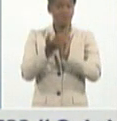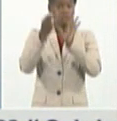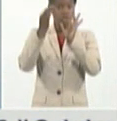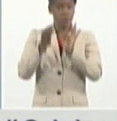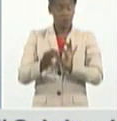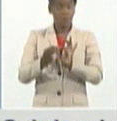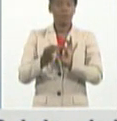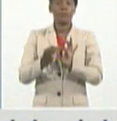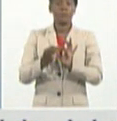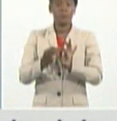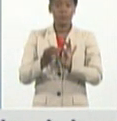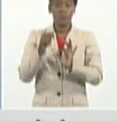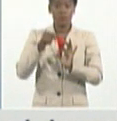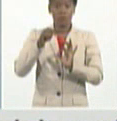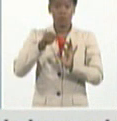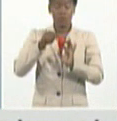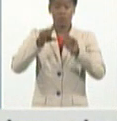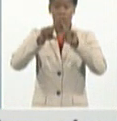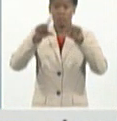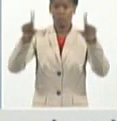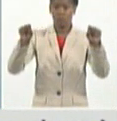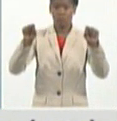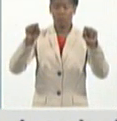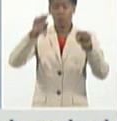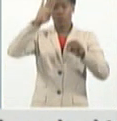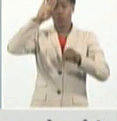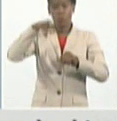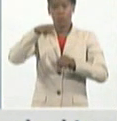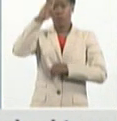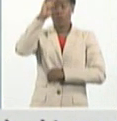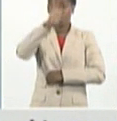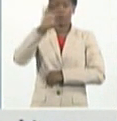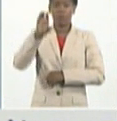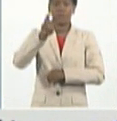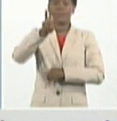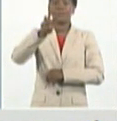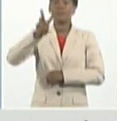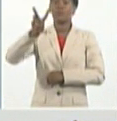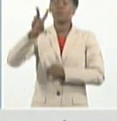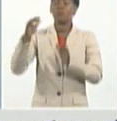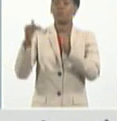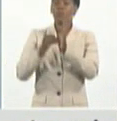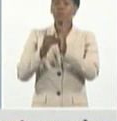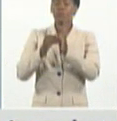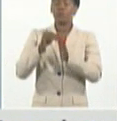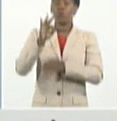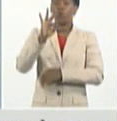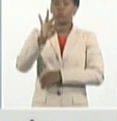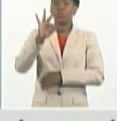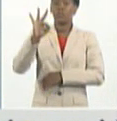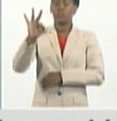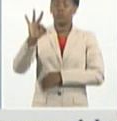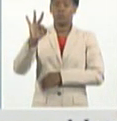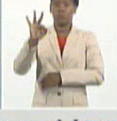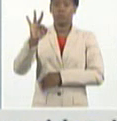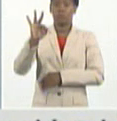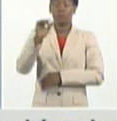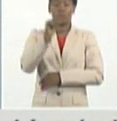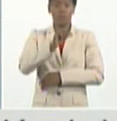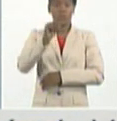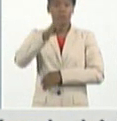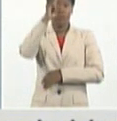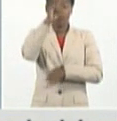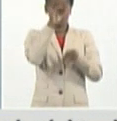hoy en nuestros hospitales, 32.088 pacientes. Incluso,